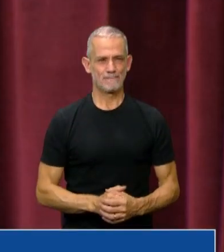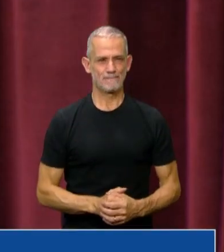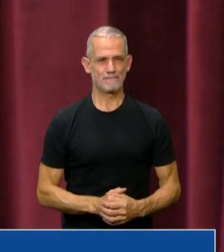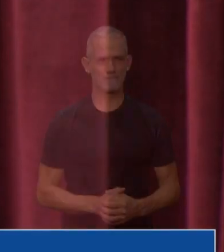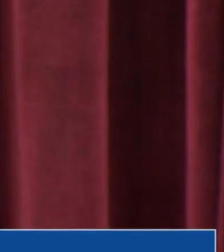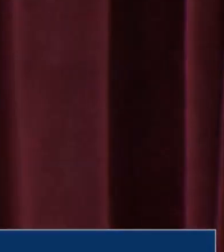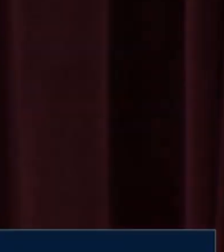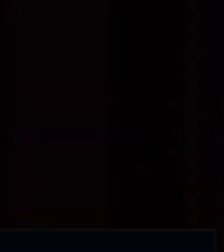diputada.